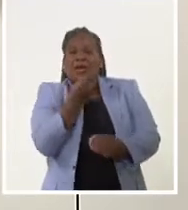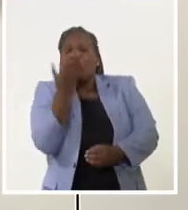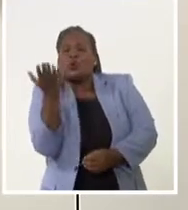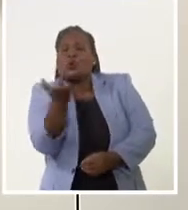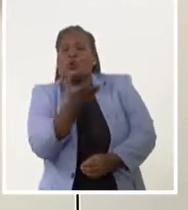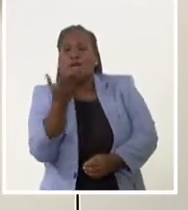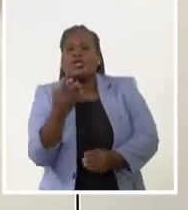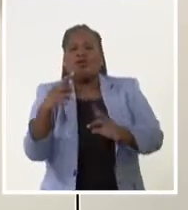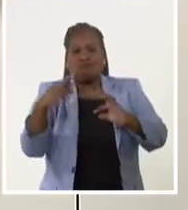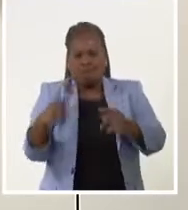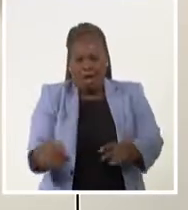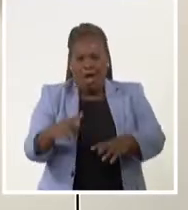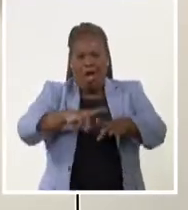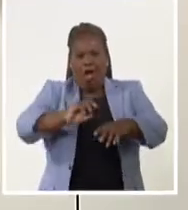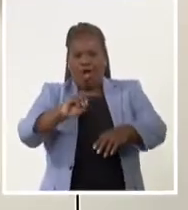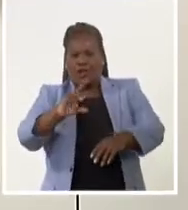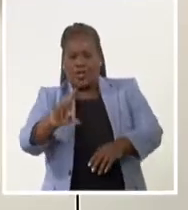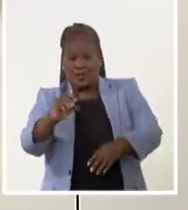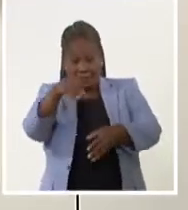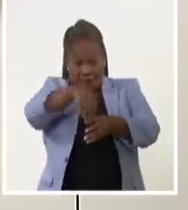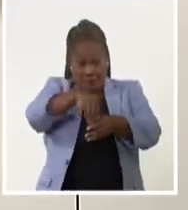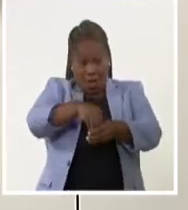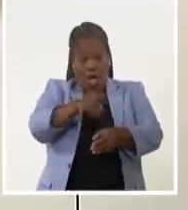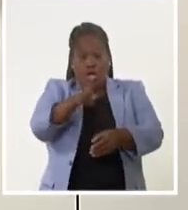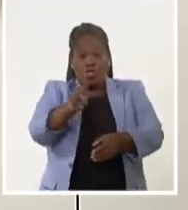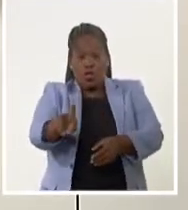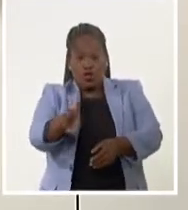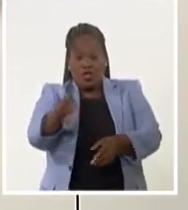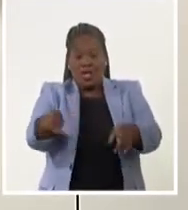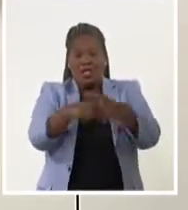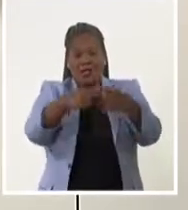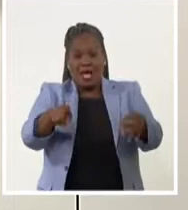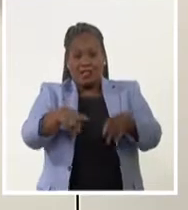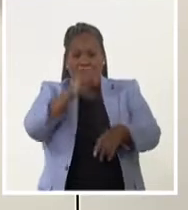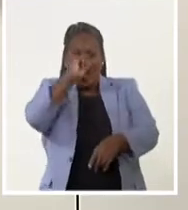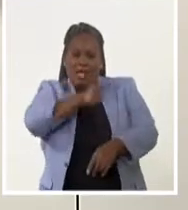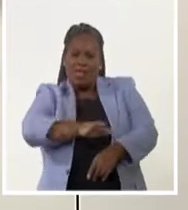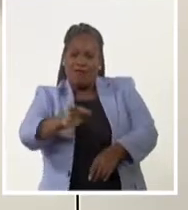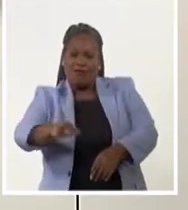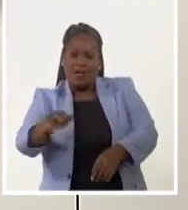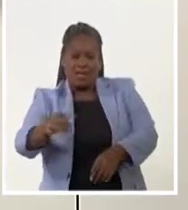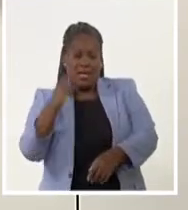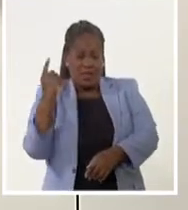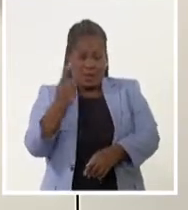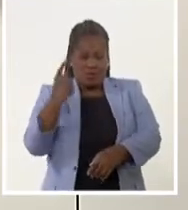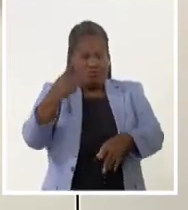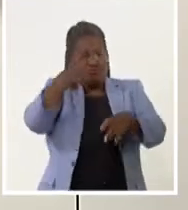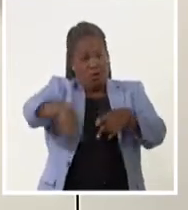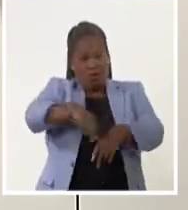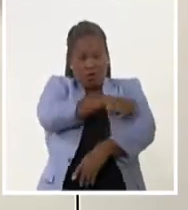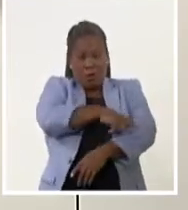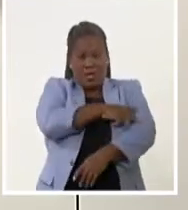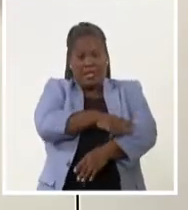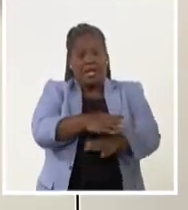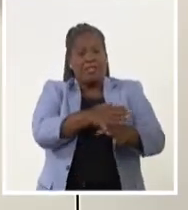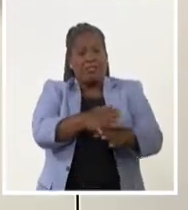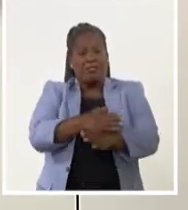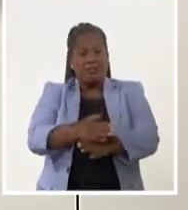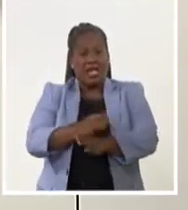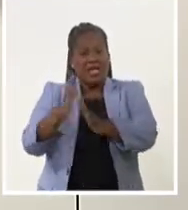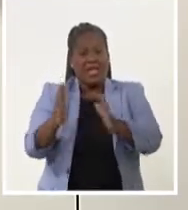Holguinera. Integran en la presentación 12 canciones infantiles, nacionales y foráneas de diferentes épocas en las que los actores